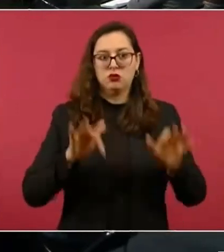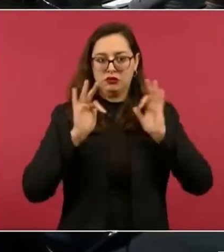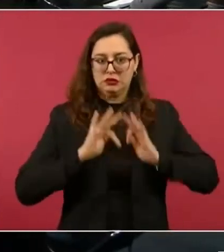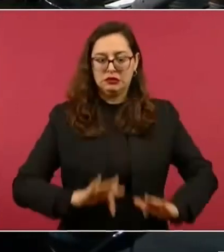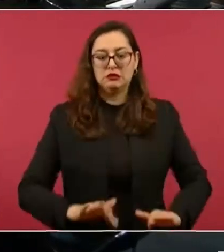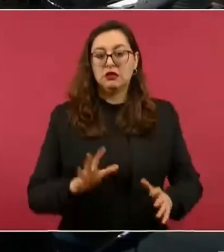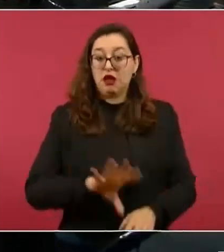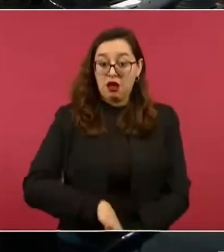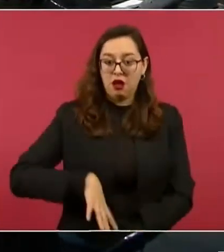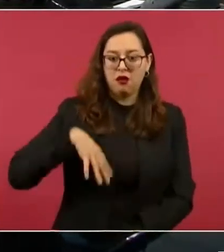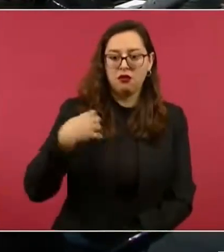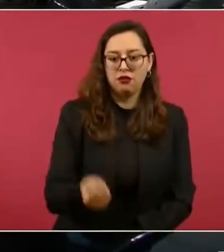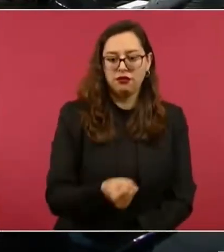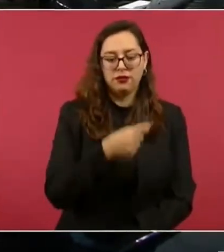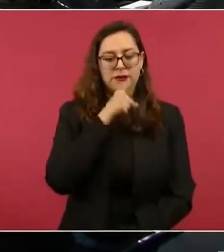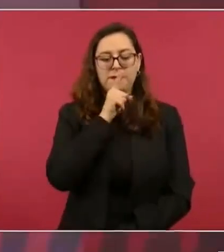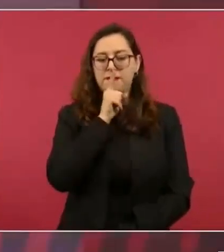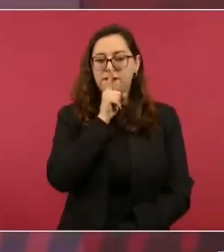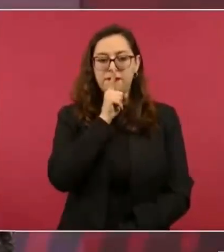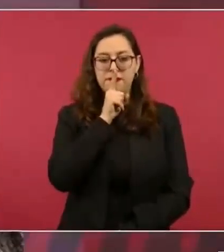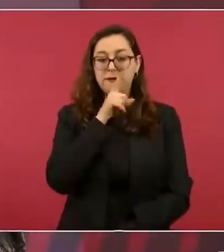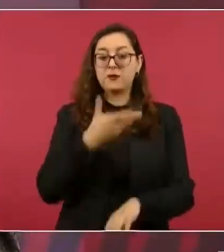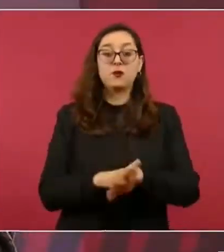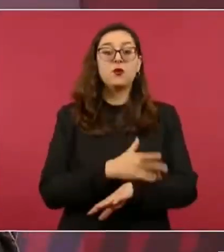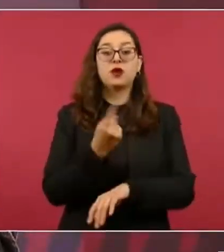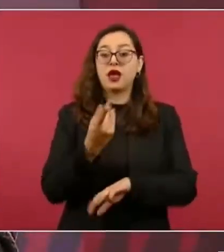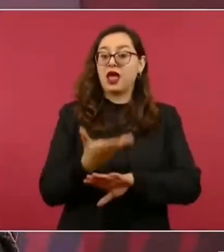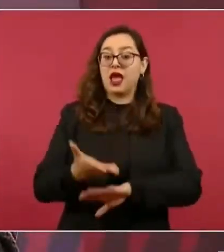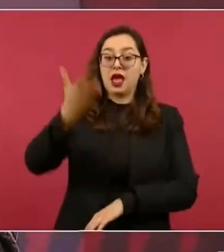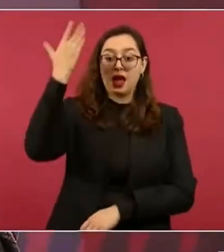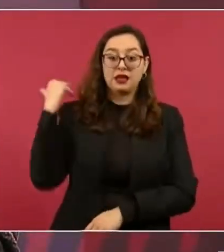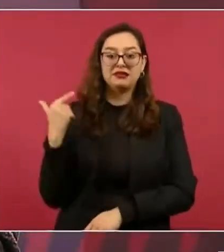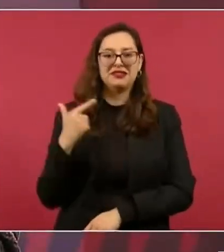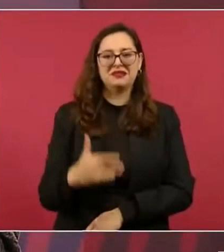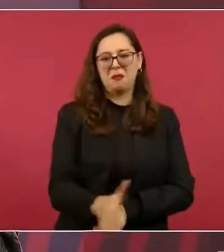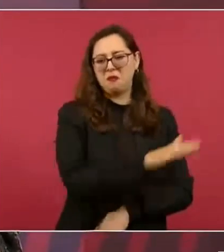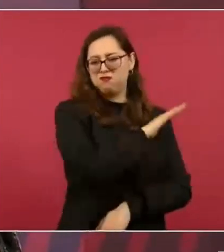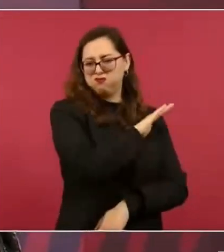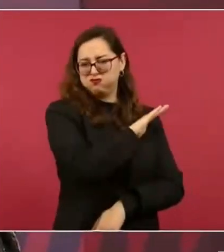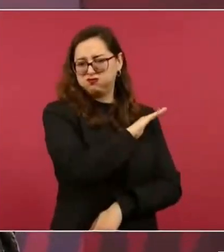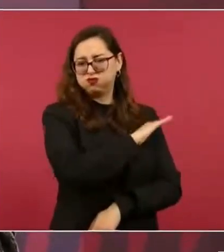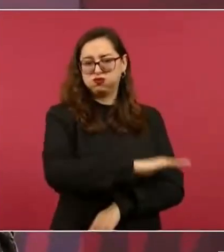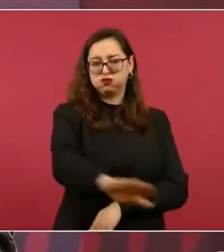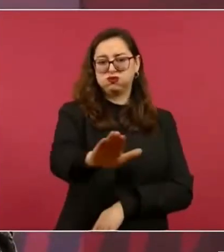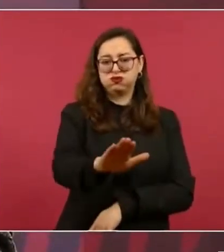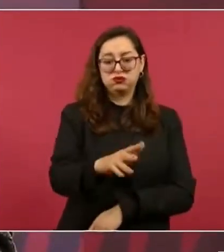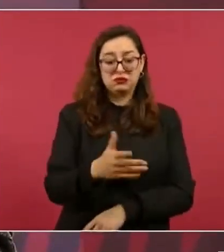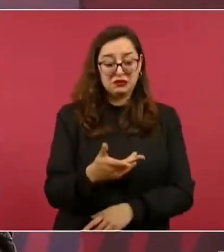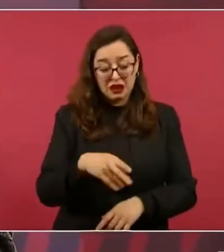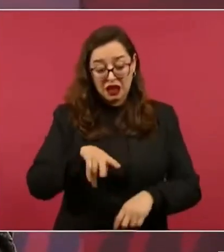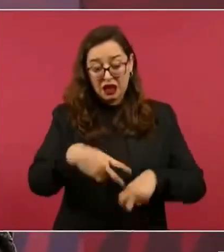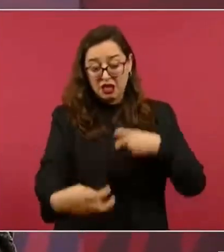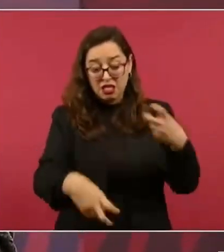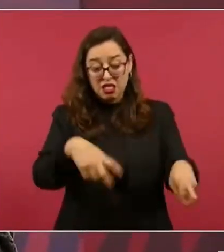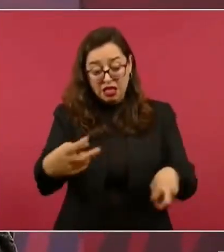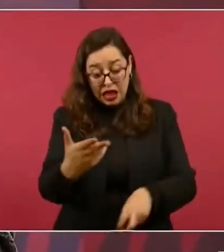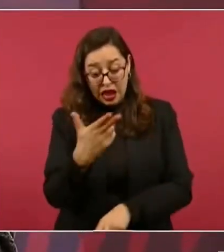había masacres, el que quedaba herido lo remataban,